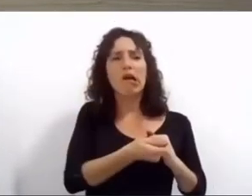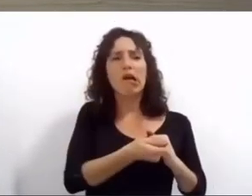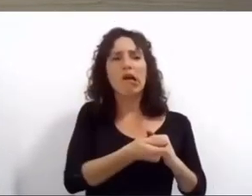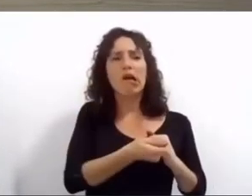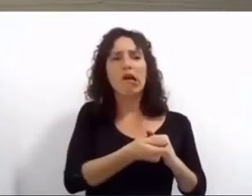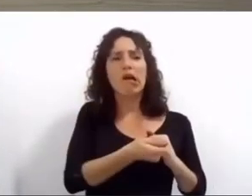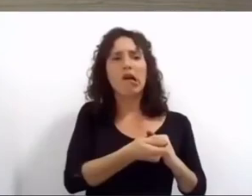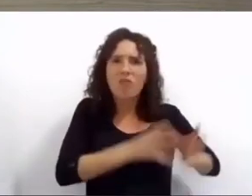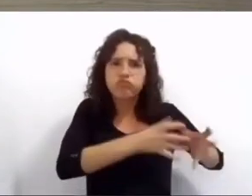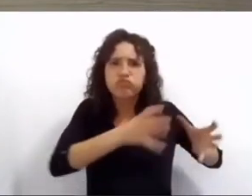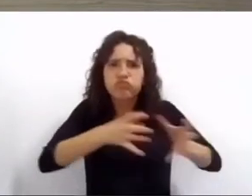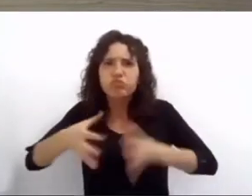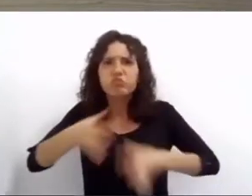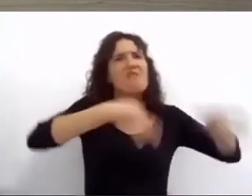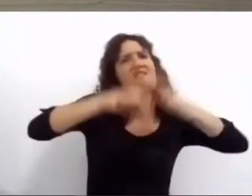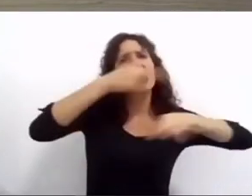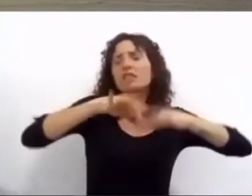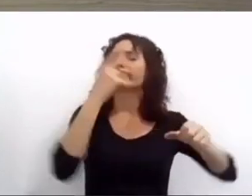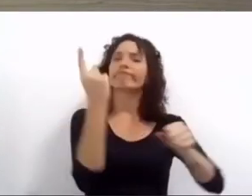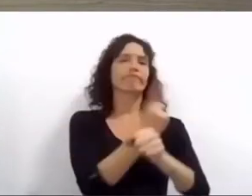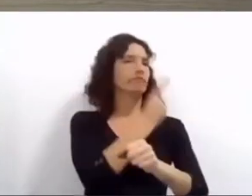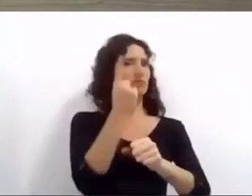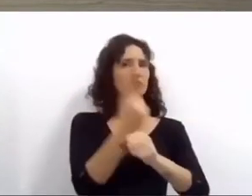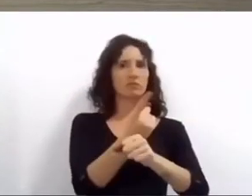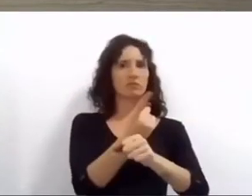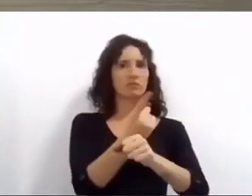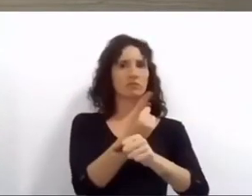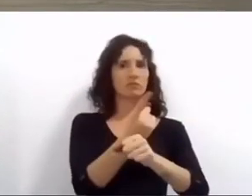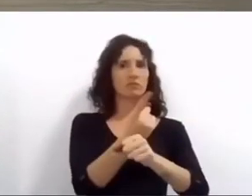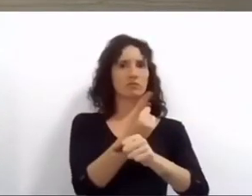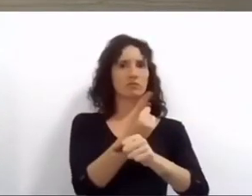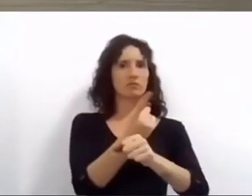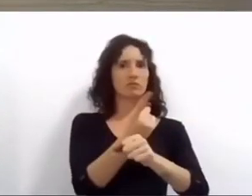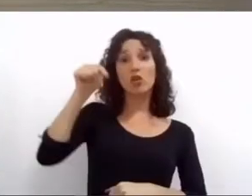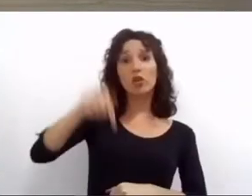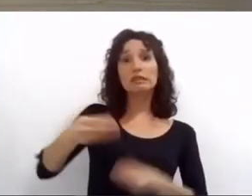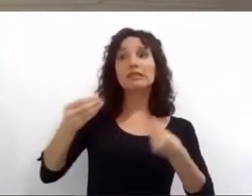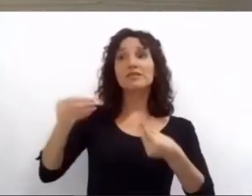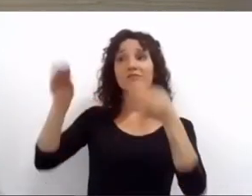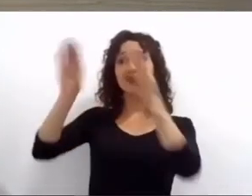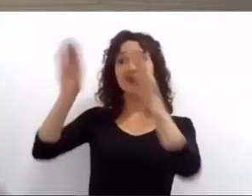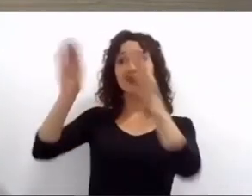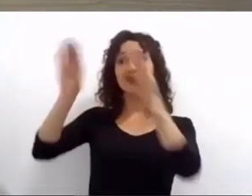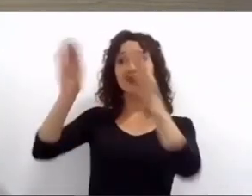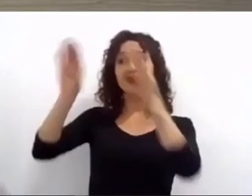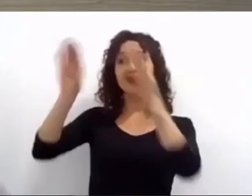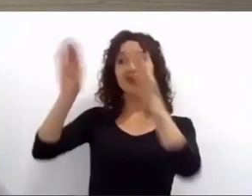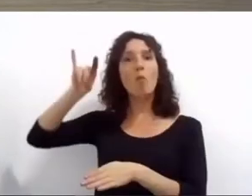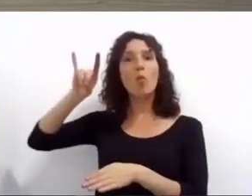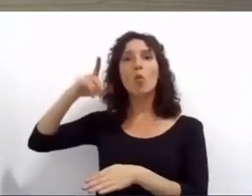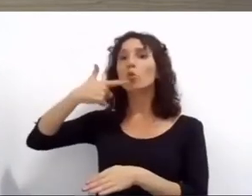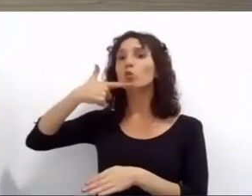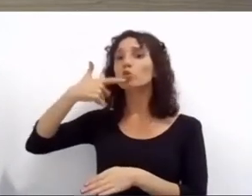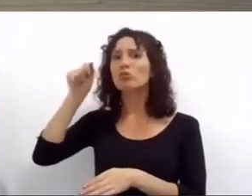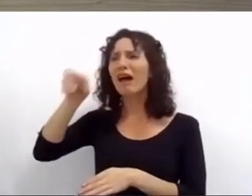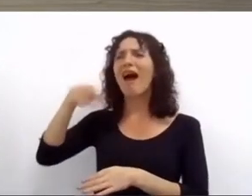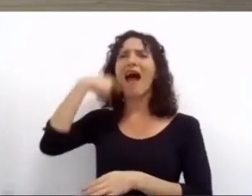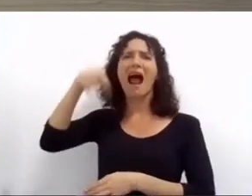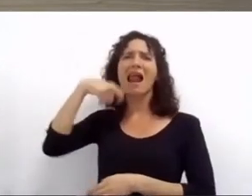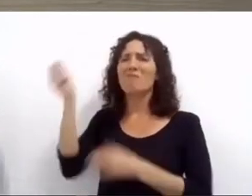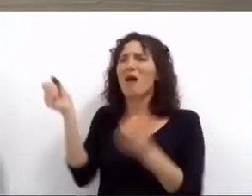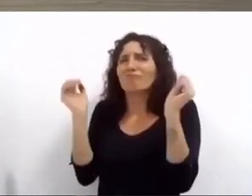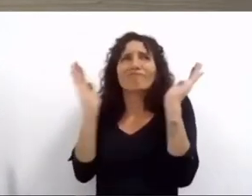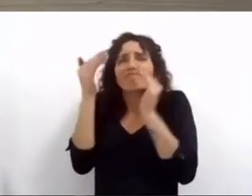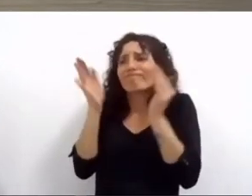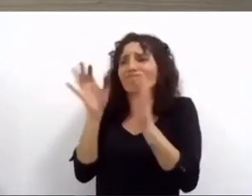vamos a trasladar todos los animales alojados en el IMUSA al centro de adopción animal mejorando las condiciones de cuidado